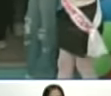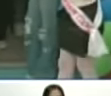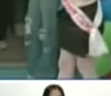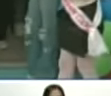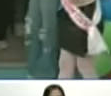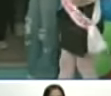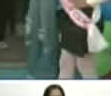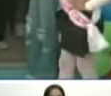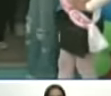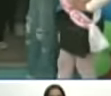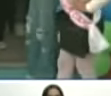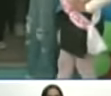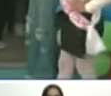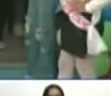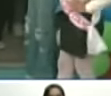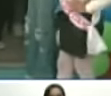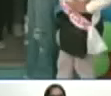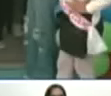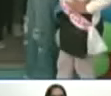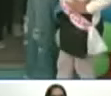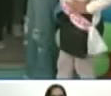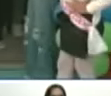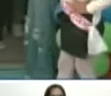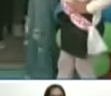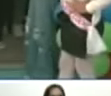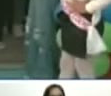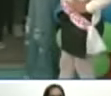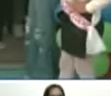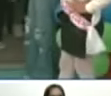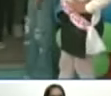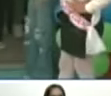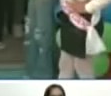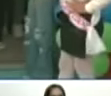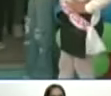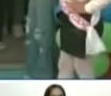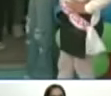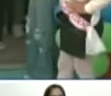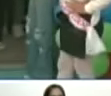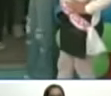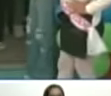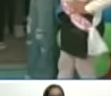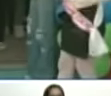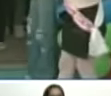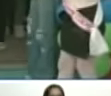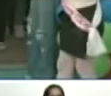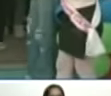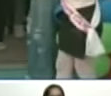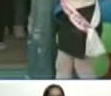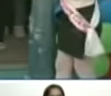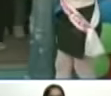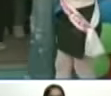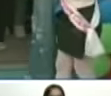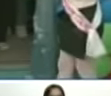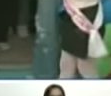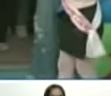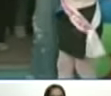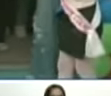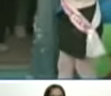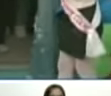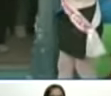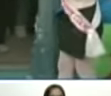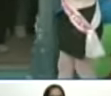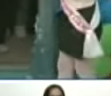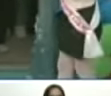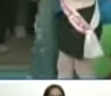Meléndez Pura Mujer Prisca Carmen Blanca desde Turmerito adelante gracias